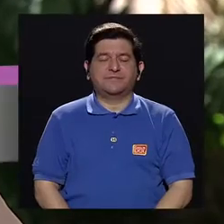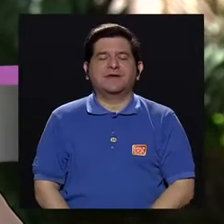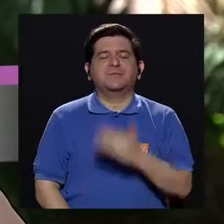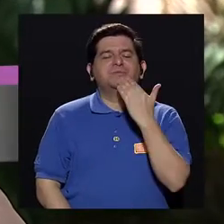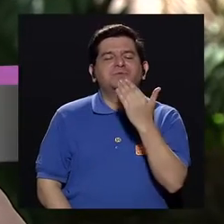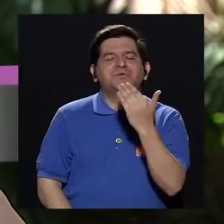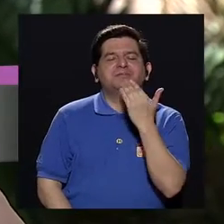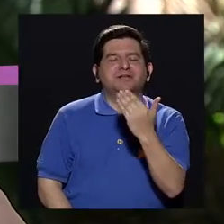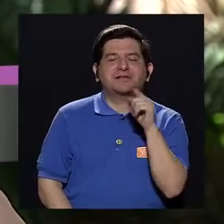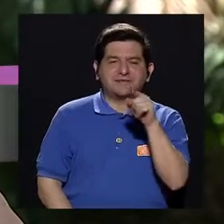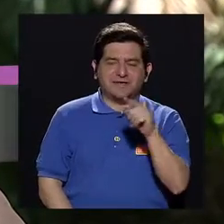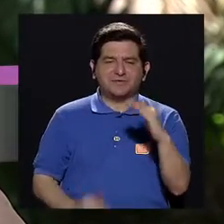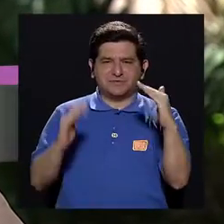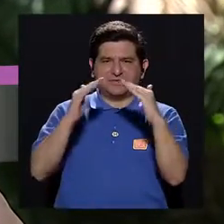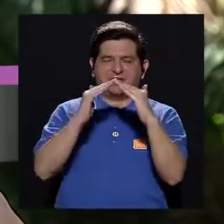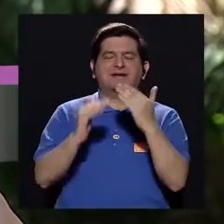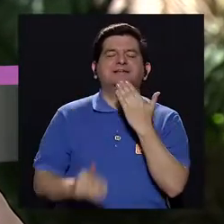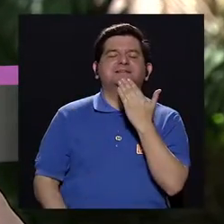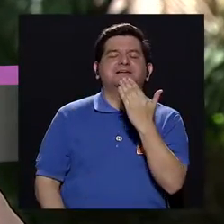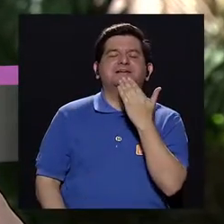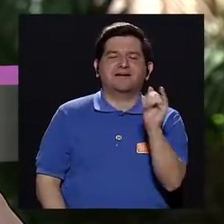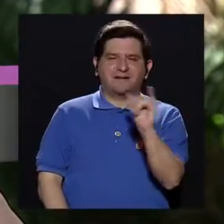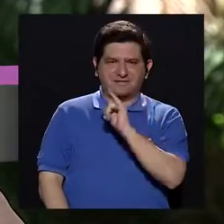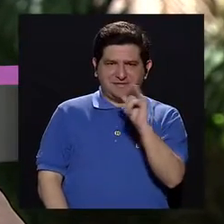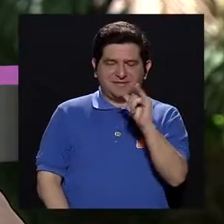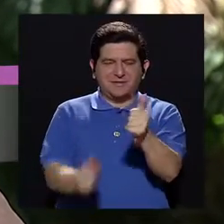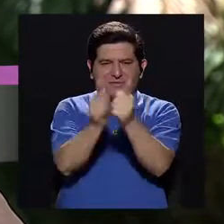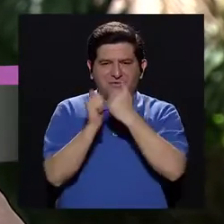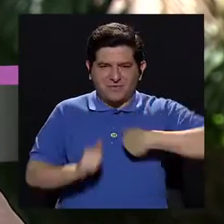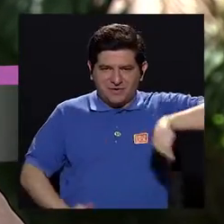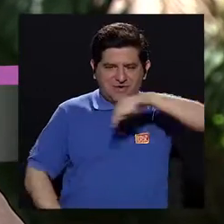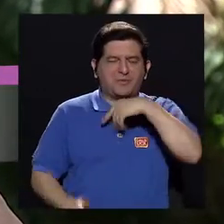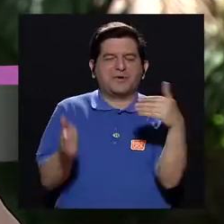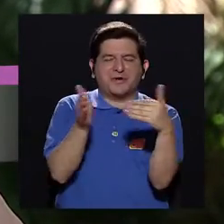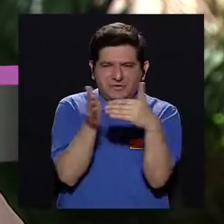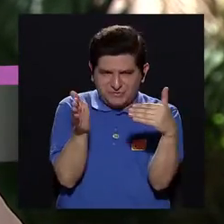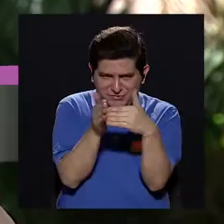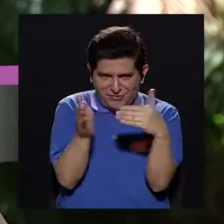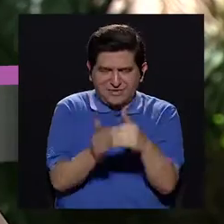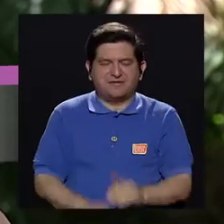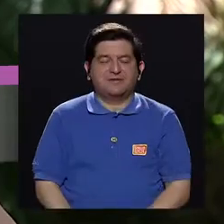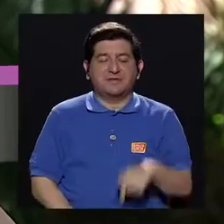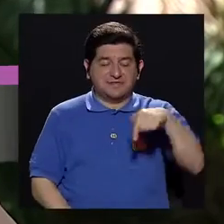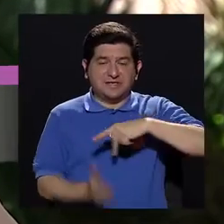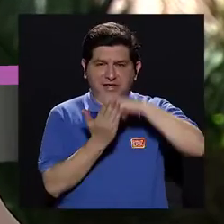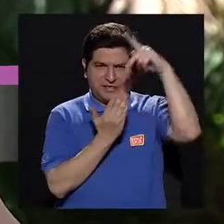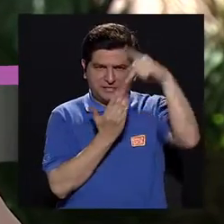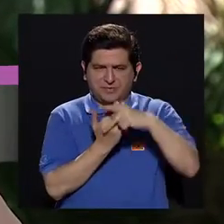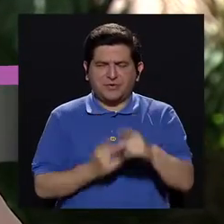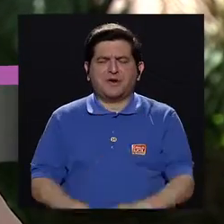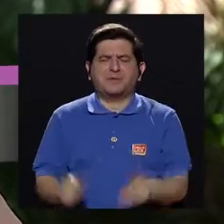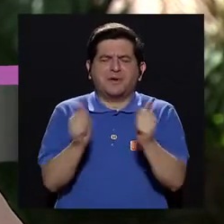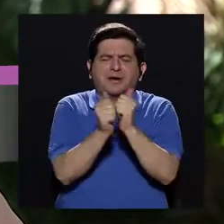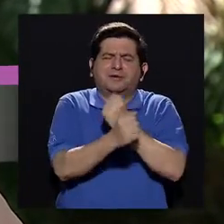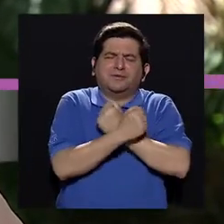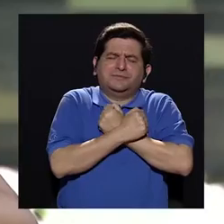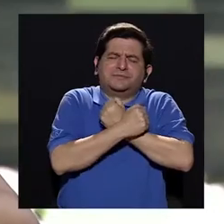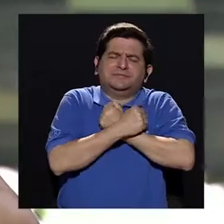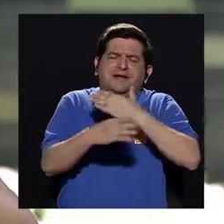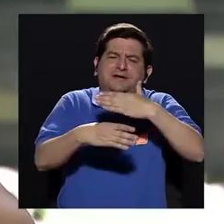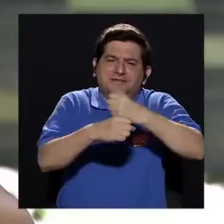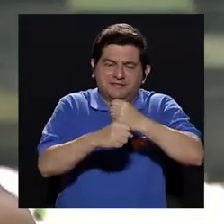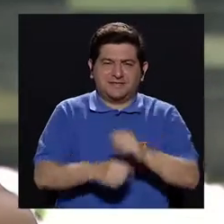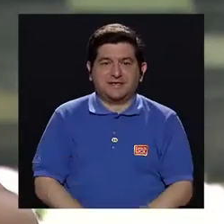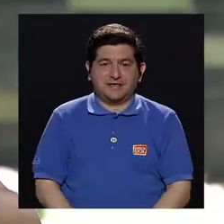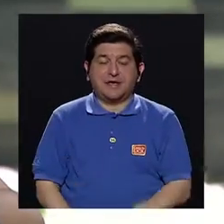Fabiola, muchísimas gracias a ustedes en sus hogares, muchísimas gracias por acompañarnos una vez más a un programa elaborado con mucho cariño. Así